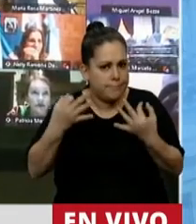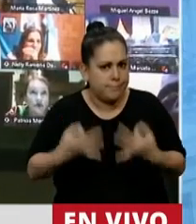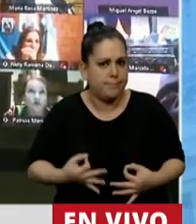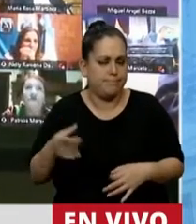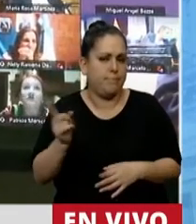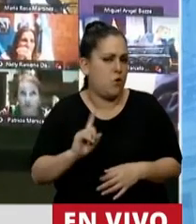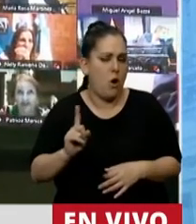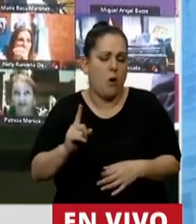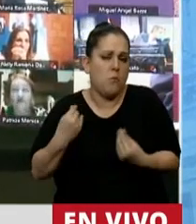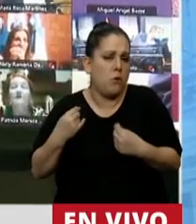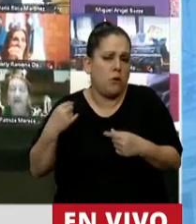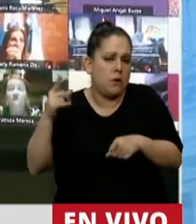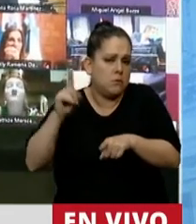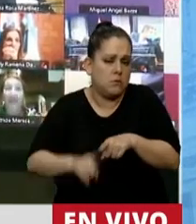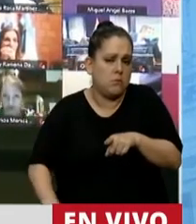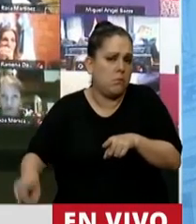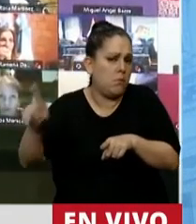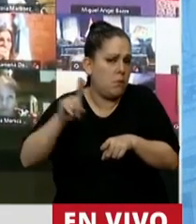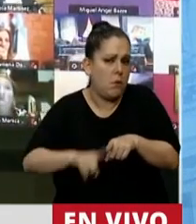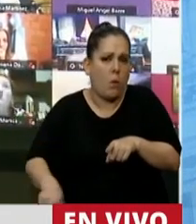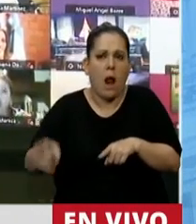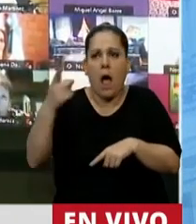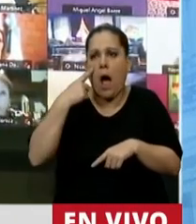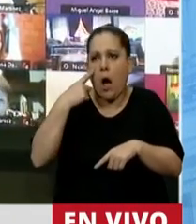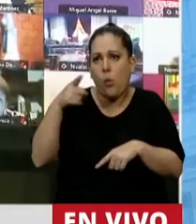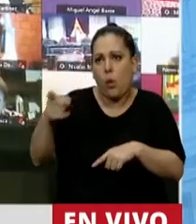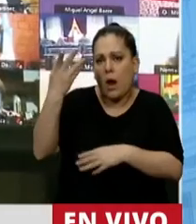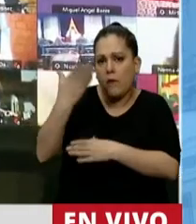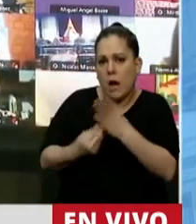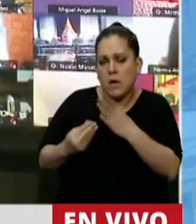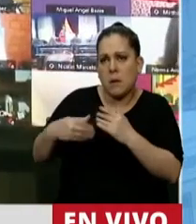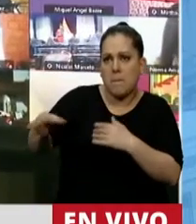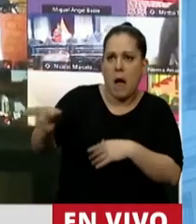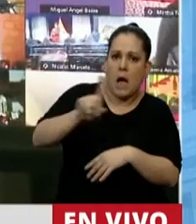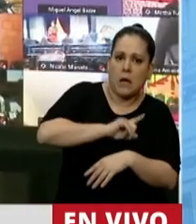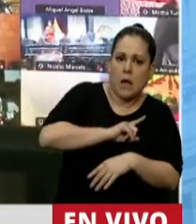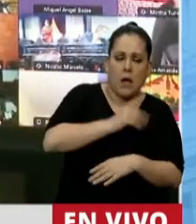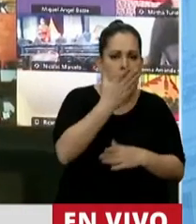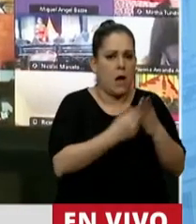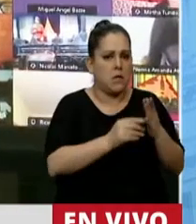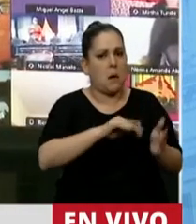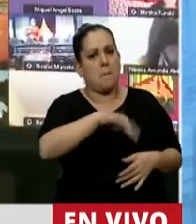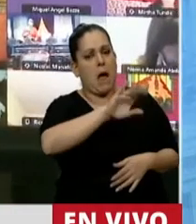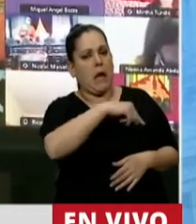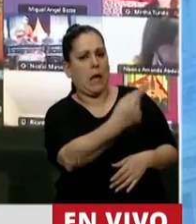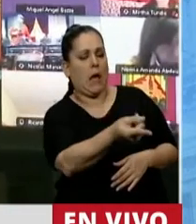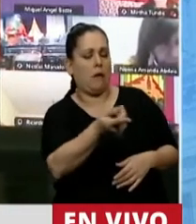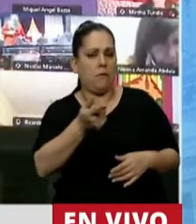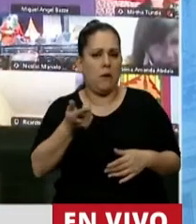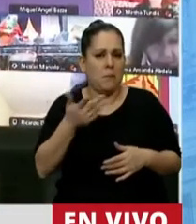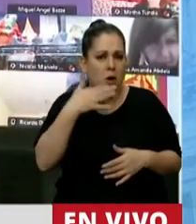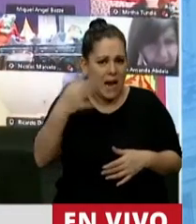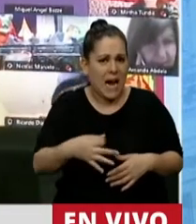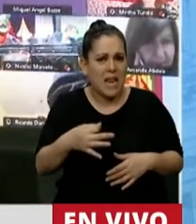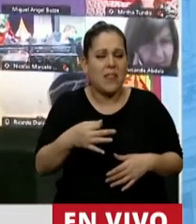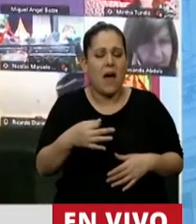retrotrayendo continuamente quién se equivocó más o quién se equivocó menos. Y no vemos las historias de vida